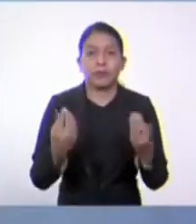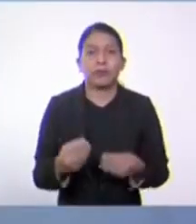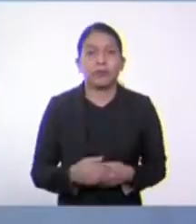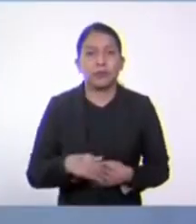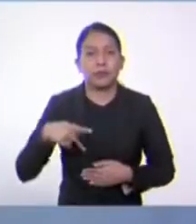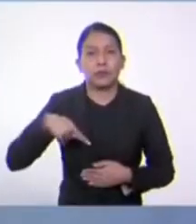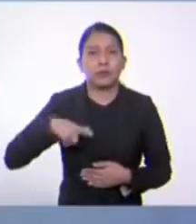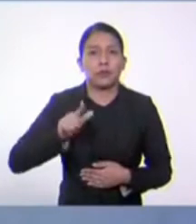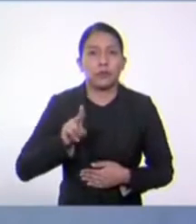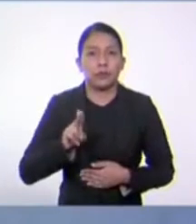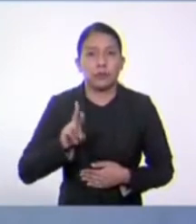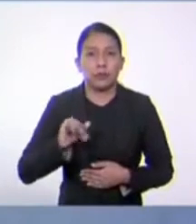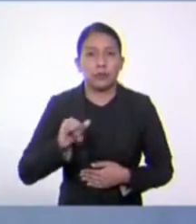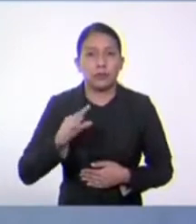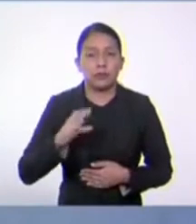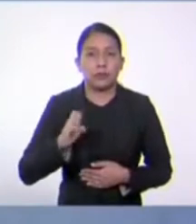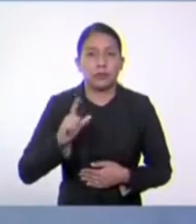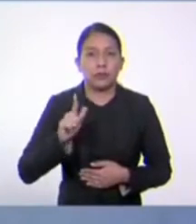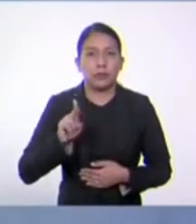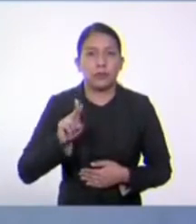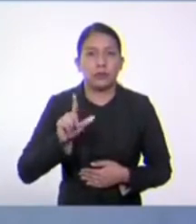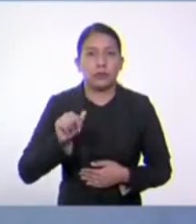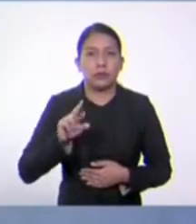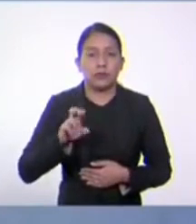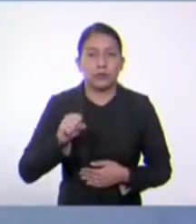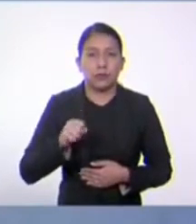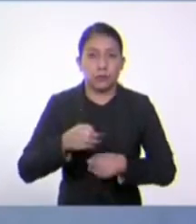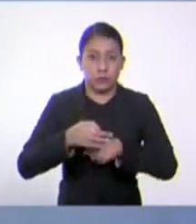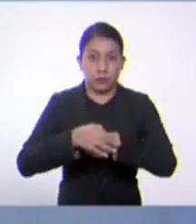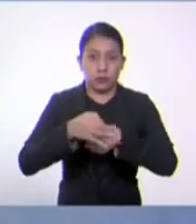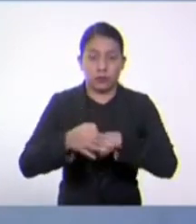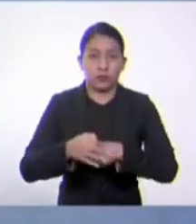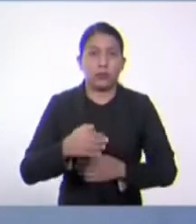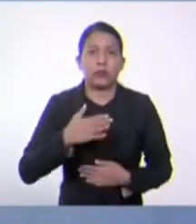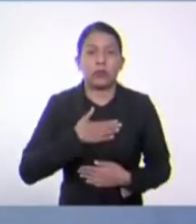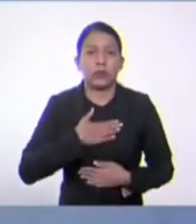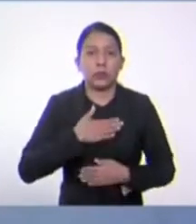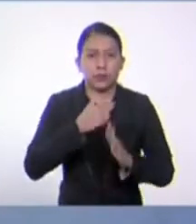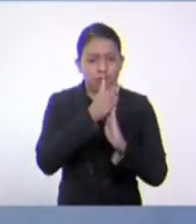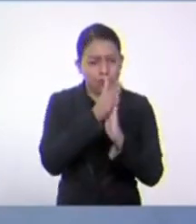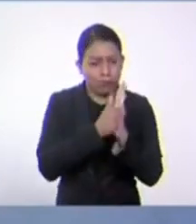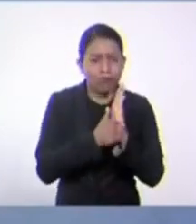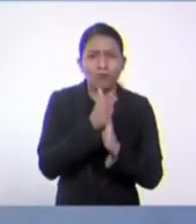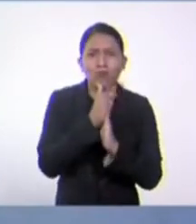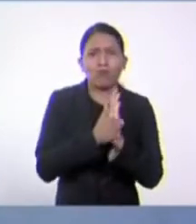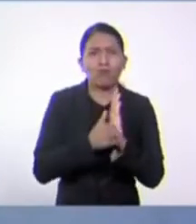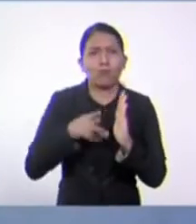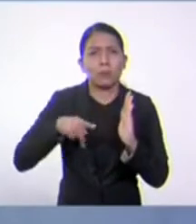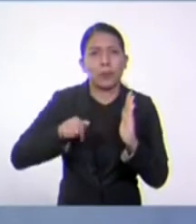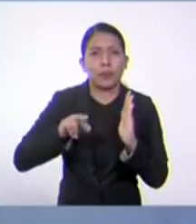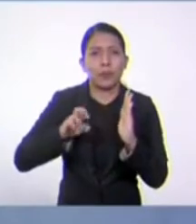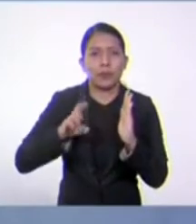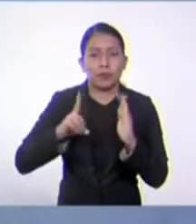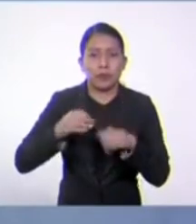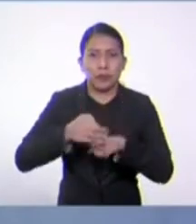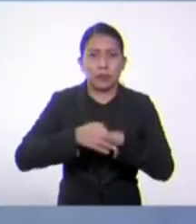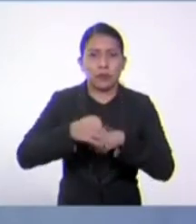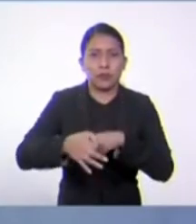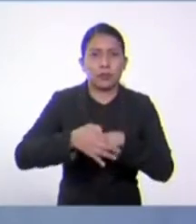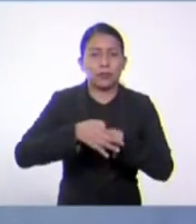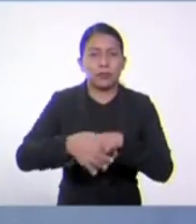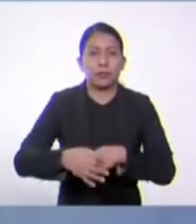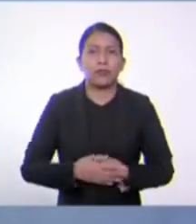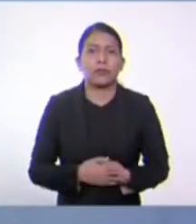pluricelulares, sus células poseen una pared celular de celulosa, son organismos